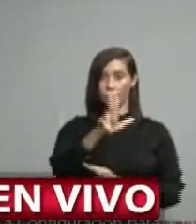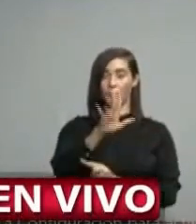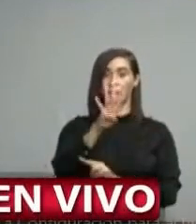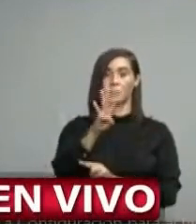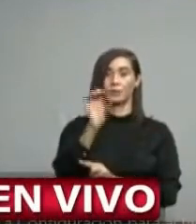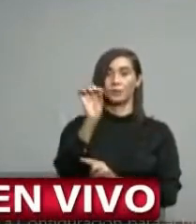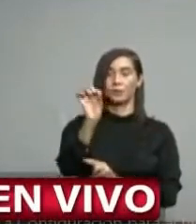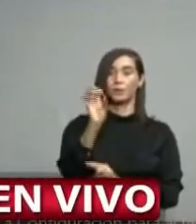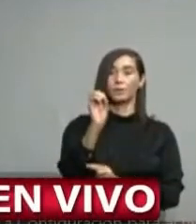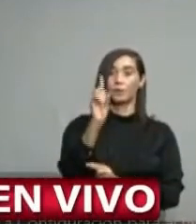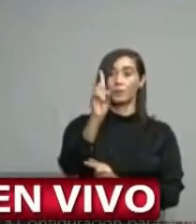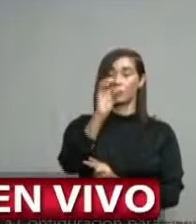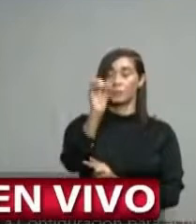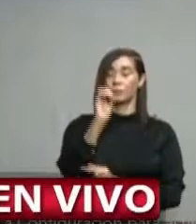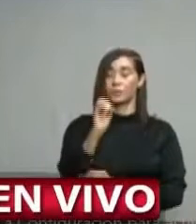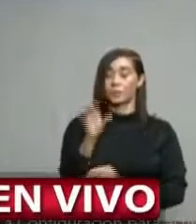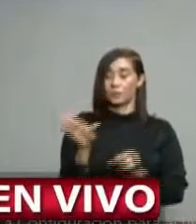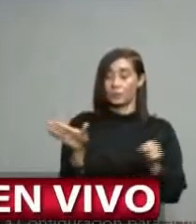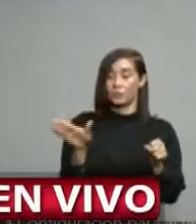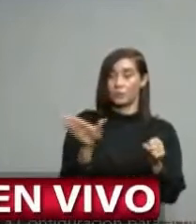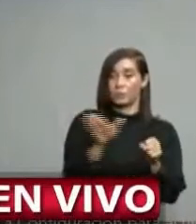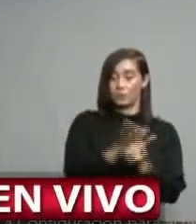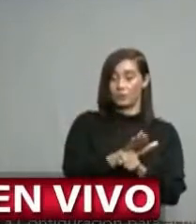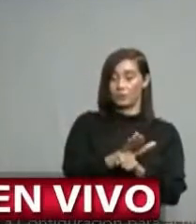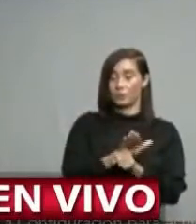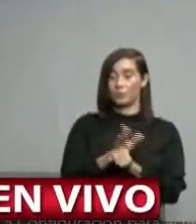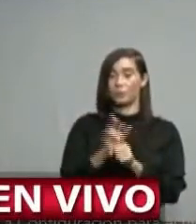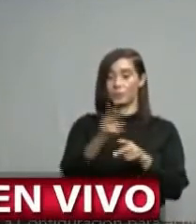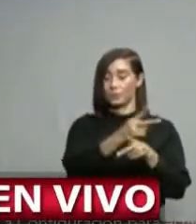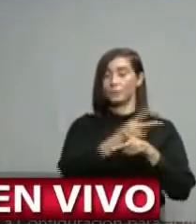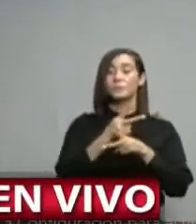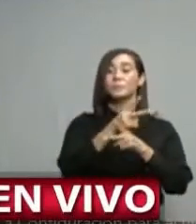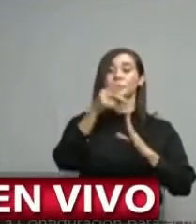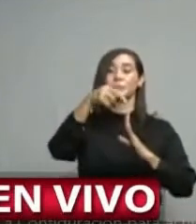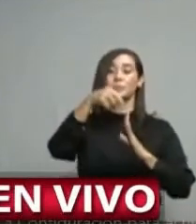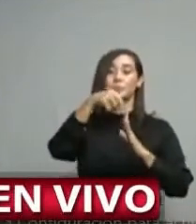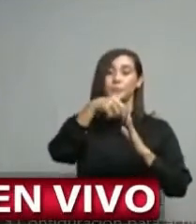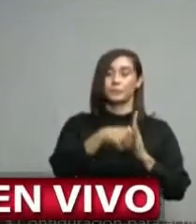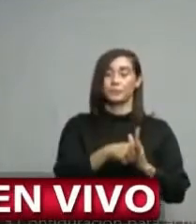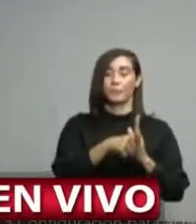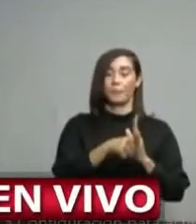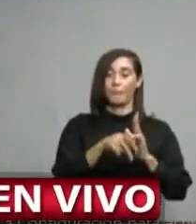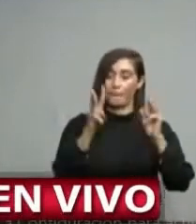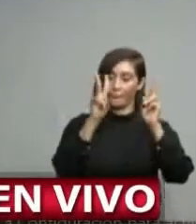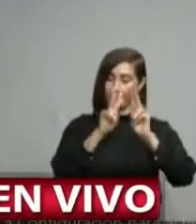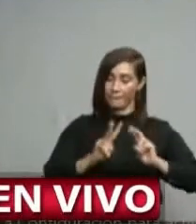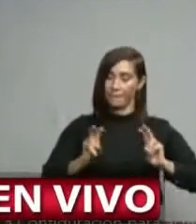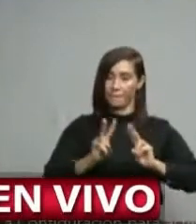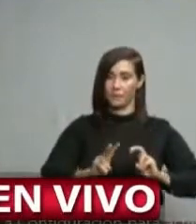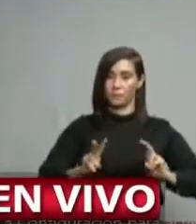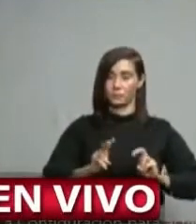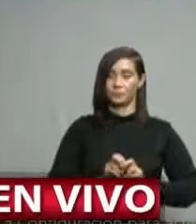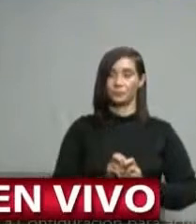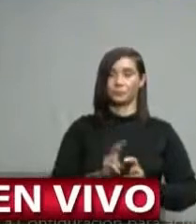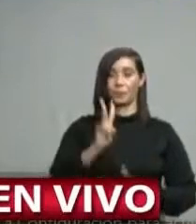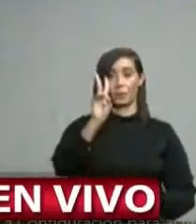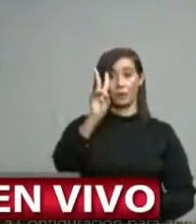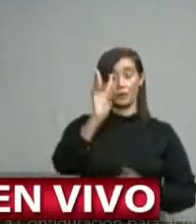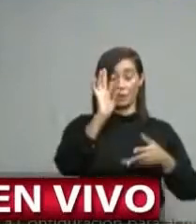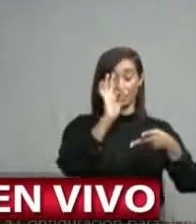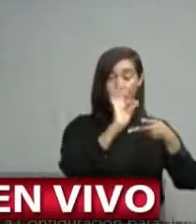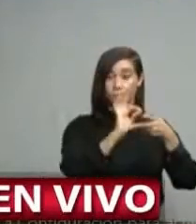.1% la ocupación en unidades de cuidados intensivos monitoreada. Los dos